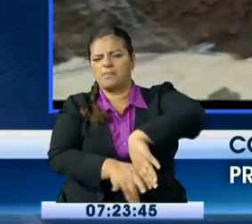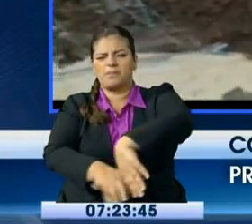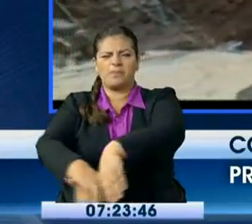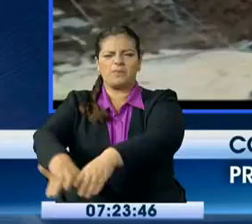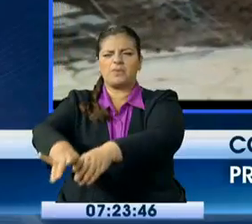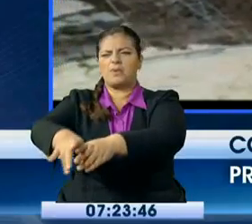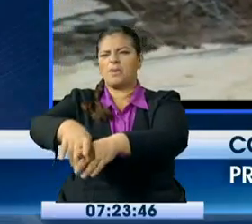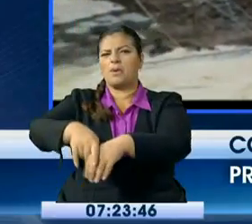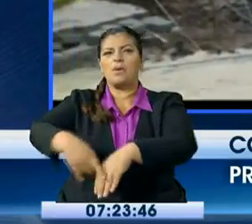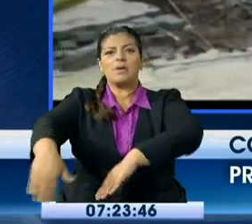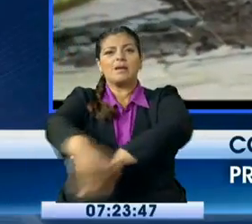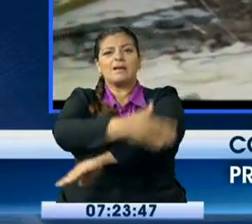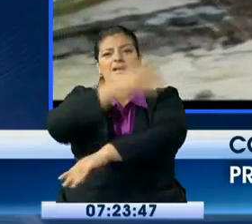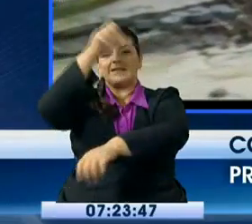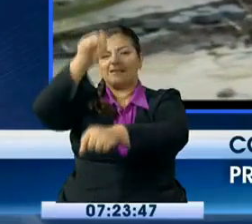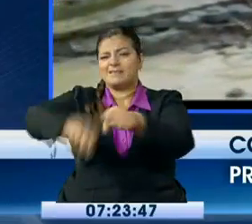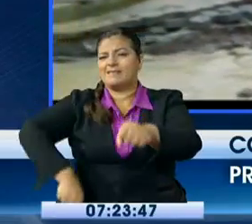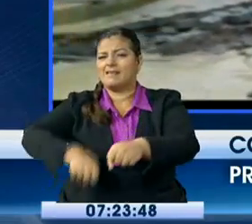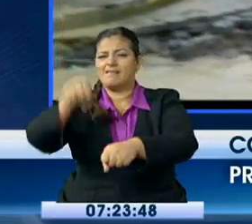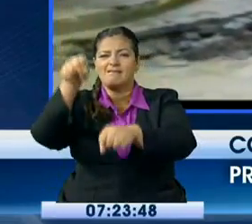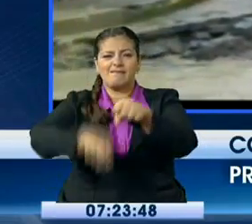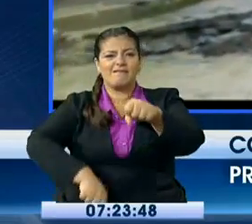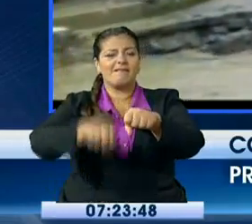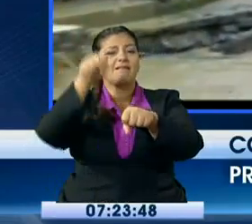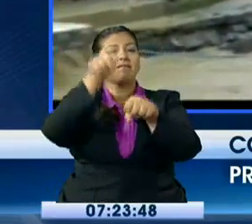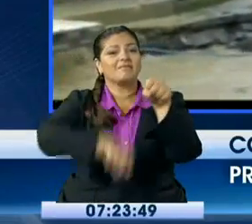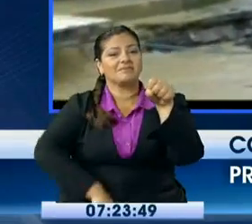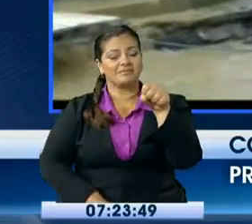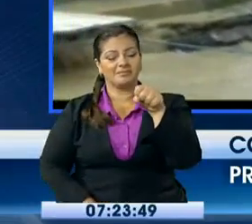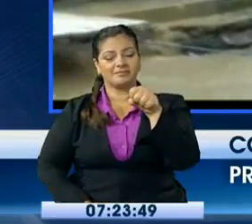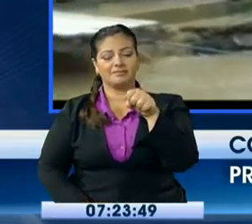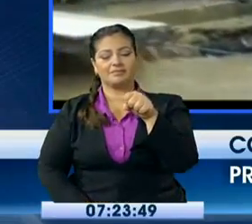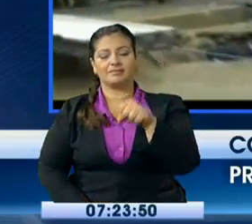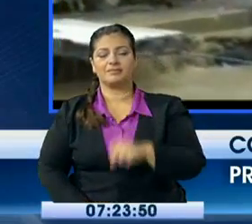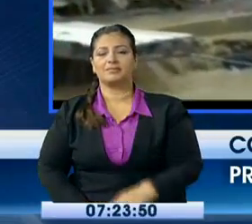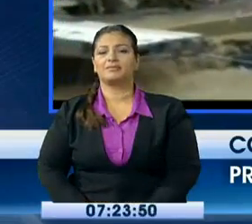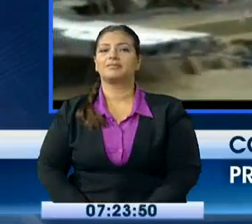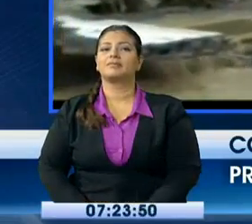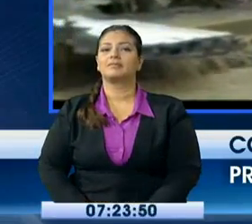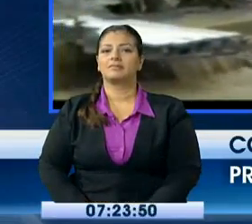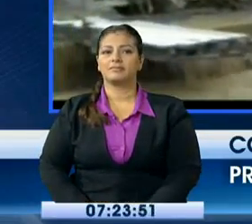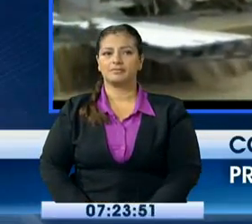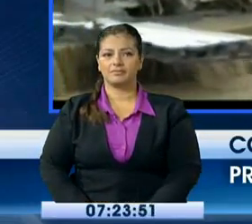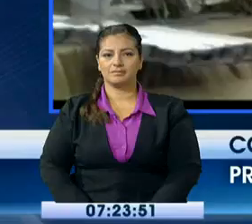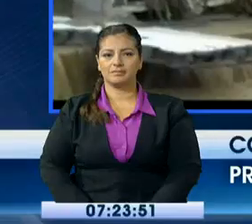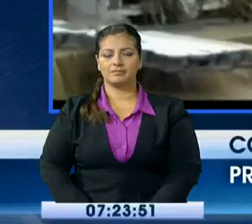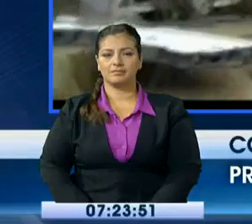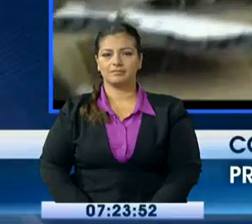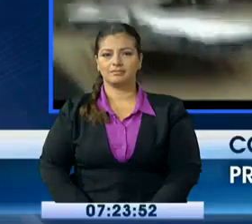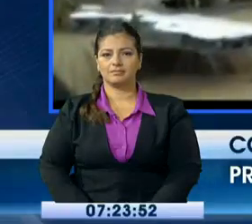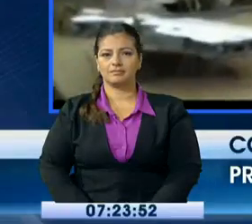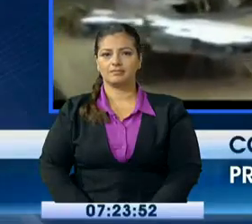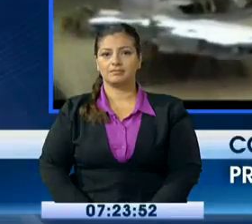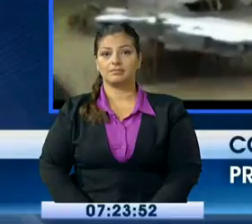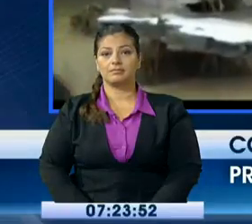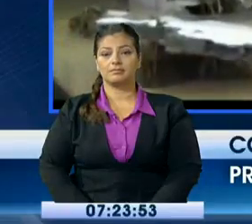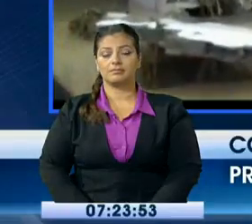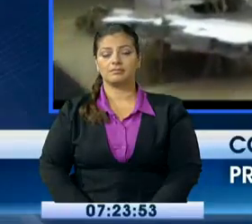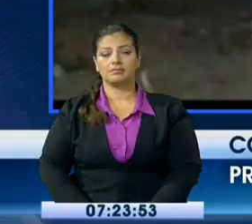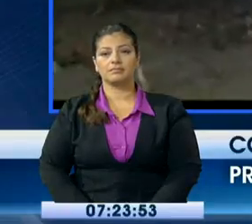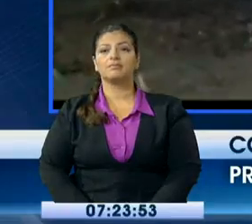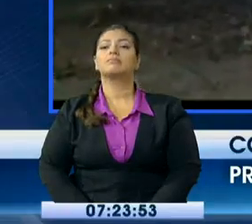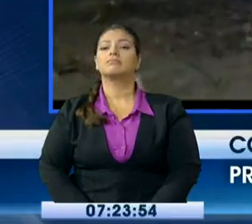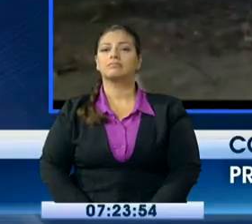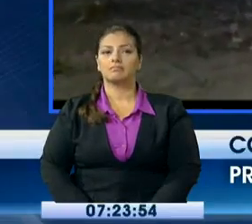todo el material, todo el adoquín y prácticamente hay hacer una reconstrucción del centro poblado de Ayuriquín. ¿Continúa cerrada la vía a Santo